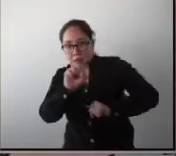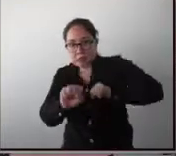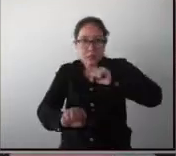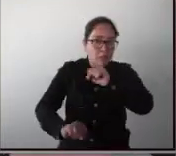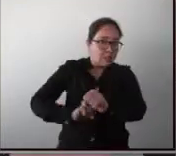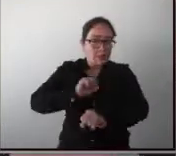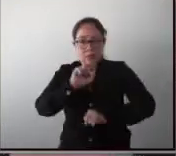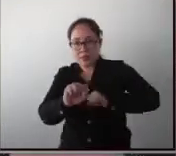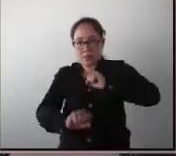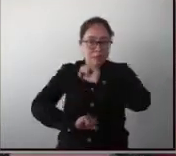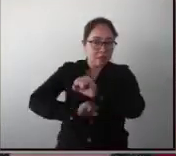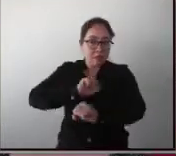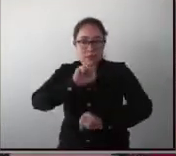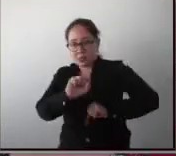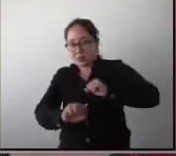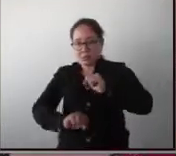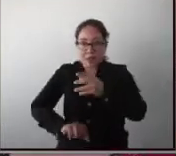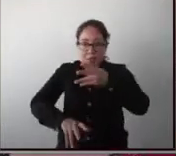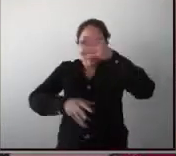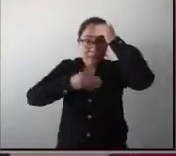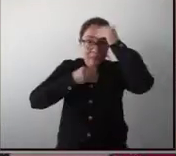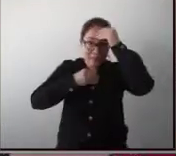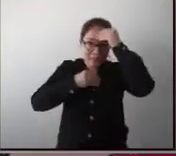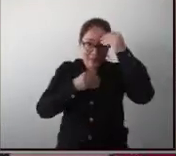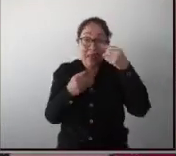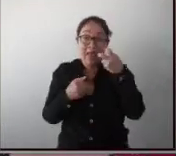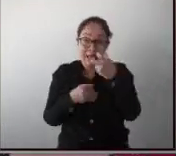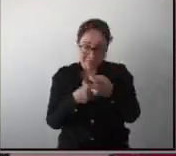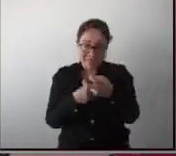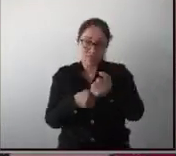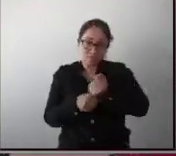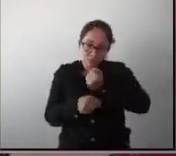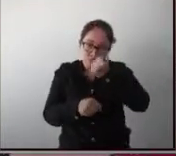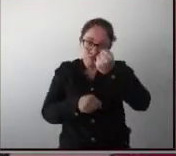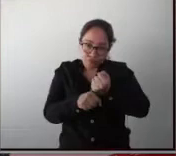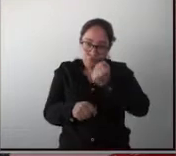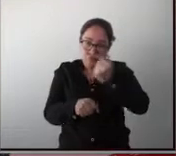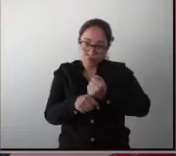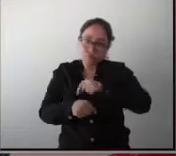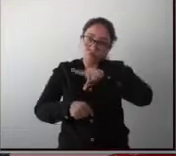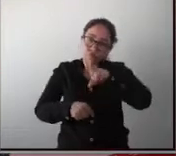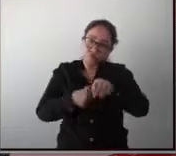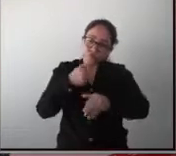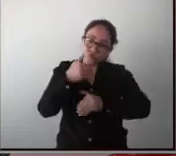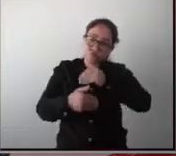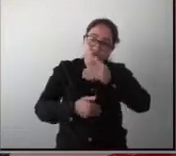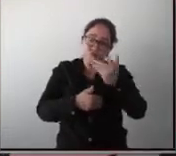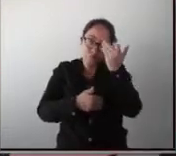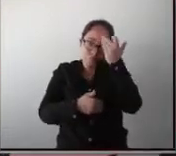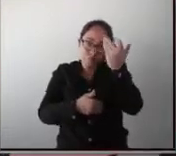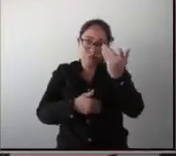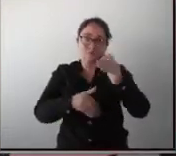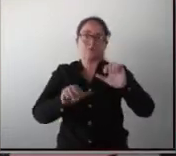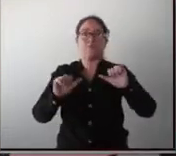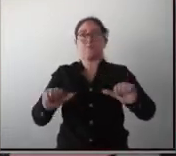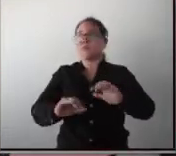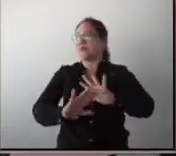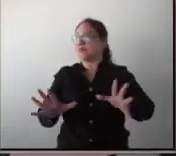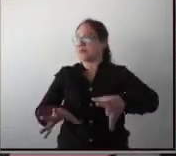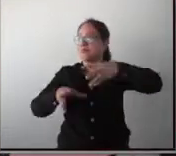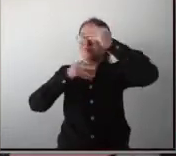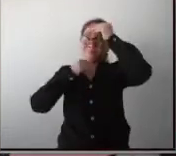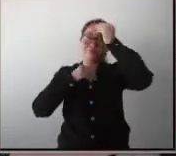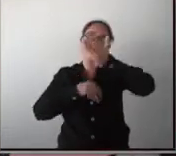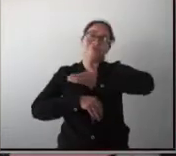que tiene solamente dos ruedas. Y eso es un proceso de aprendizaje. Con el paso del tiempo lo aprendemos. Ese